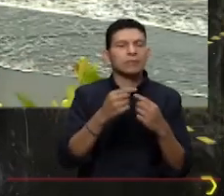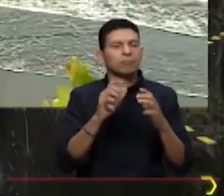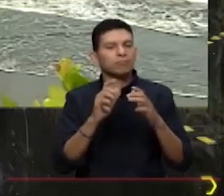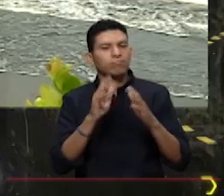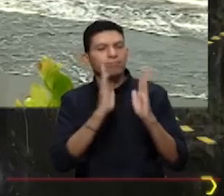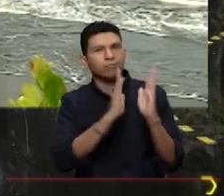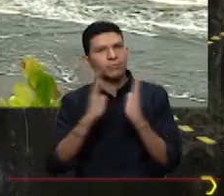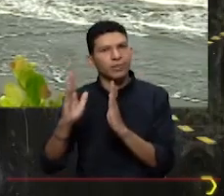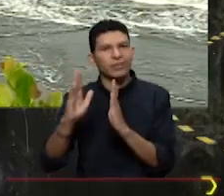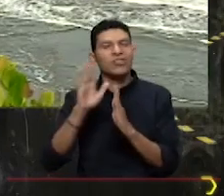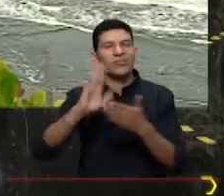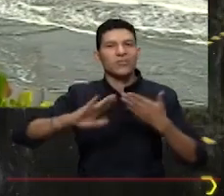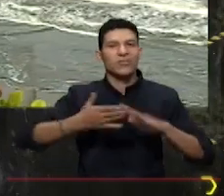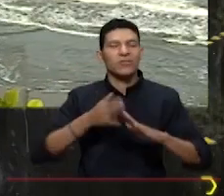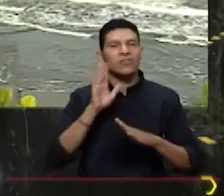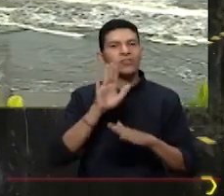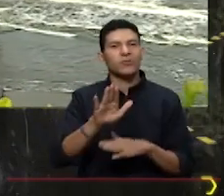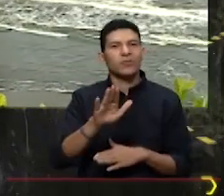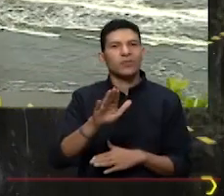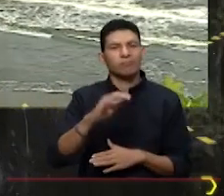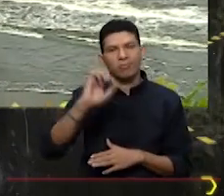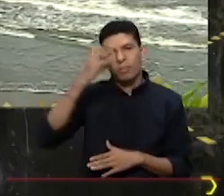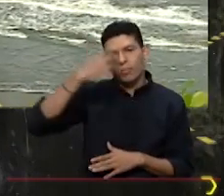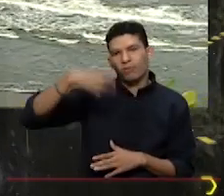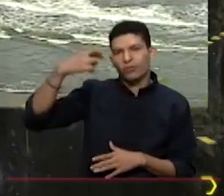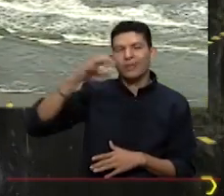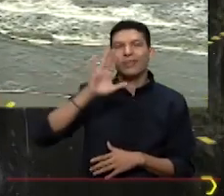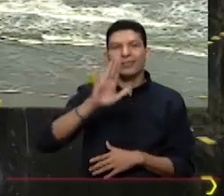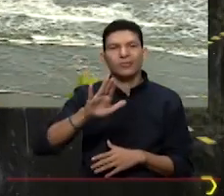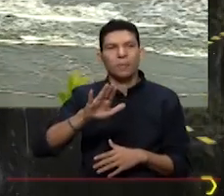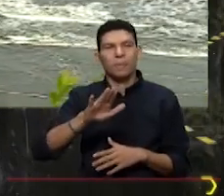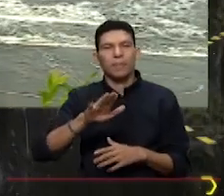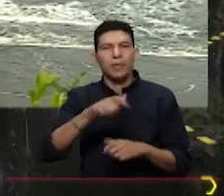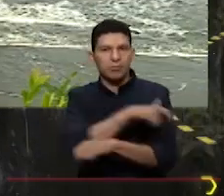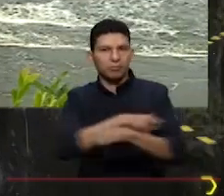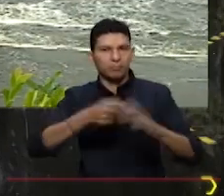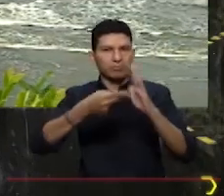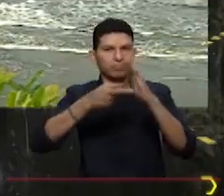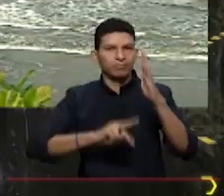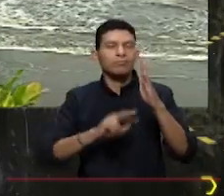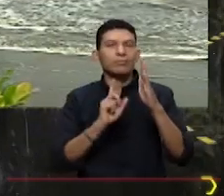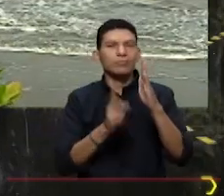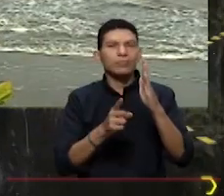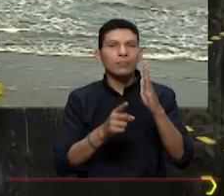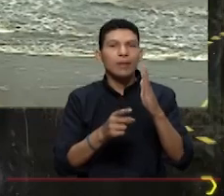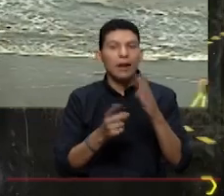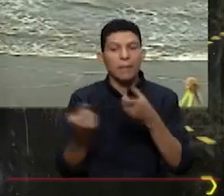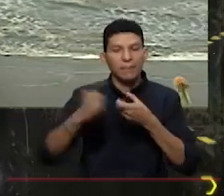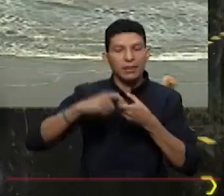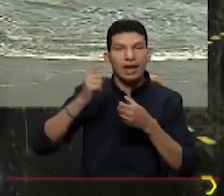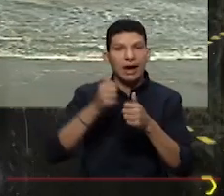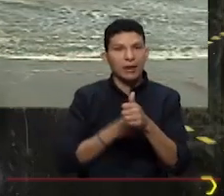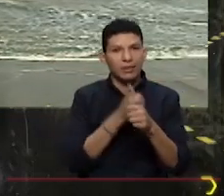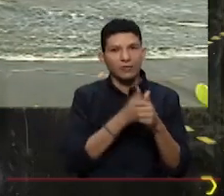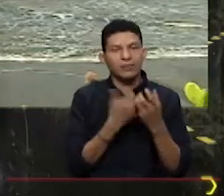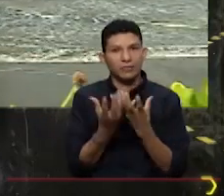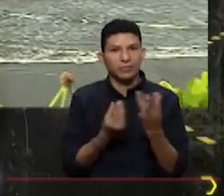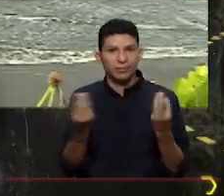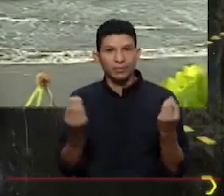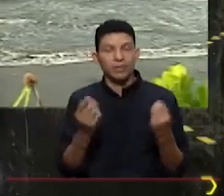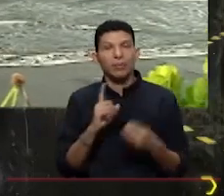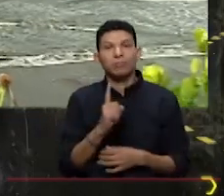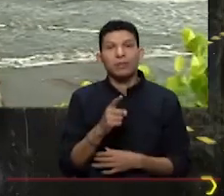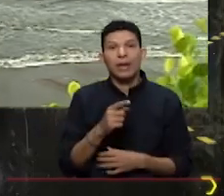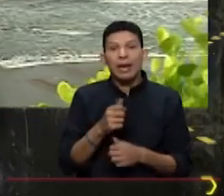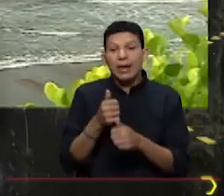con las comunidades, con sus profesionales, con el comité técnico que hacía parte de cada uno de los grupos. Y cada